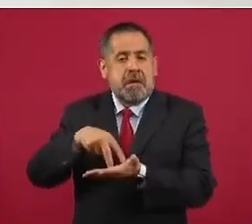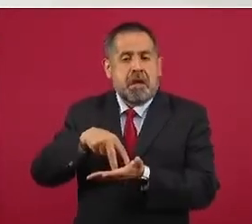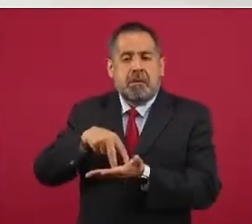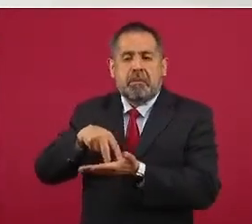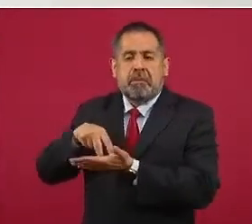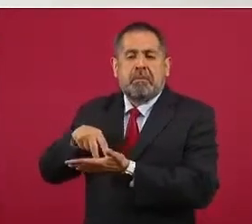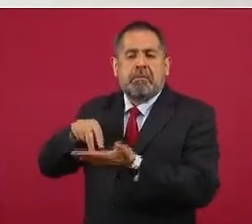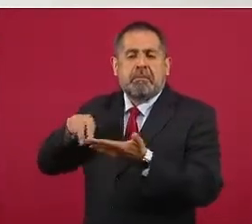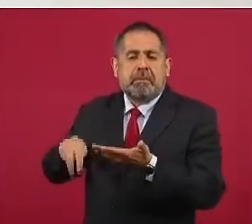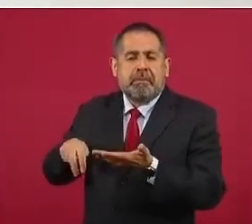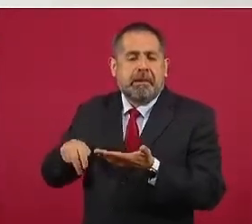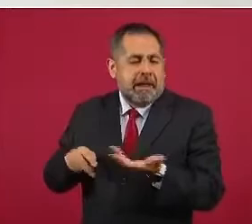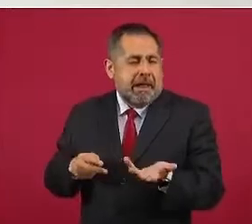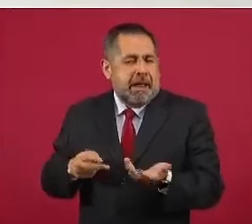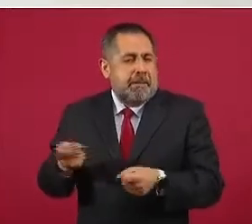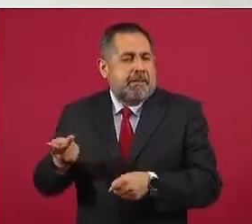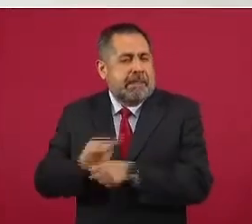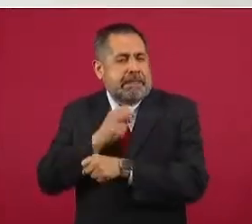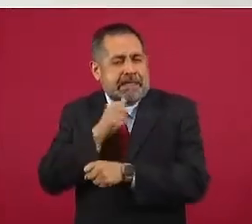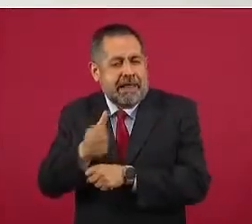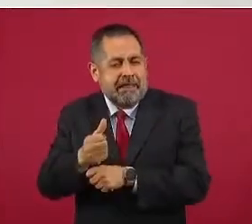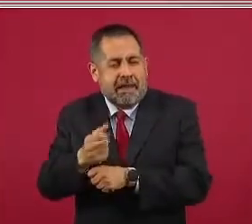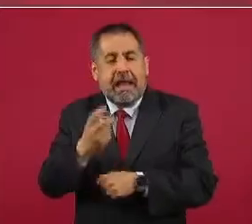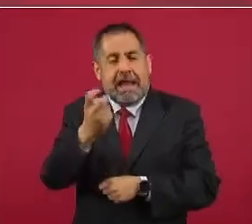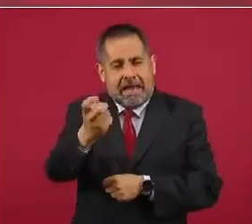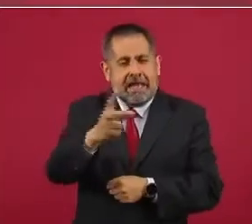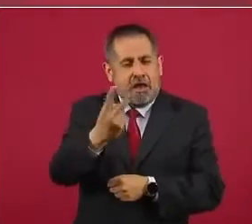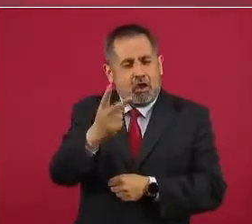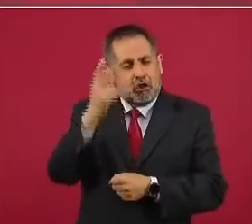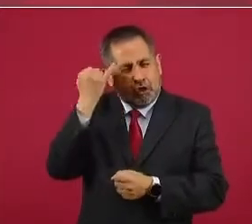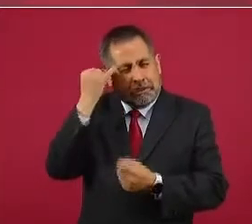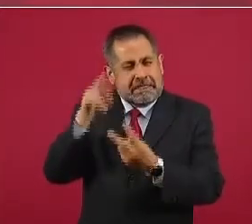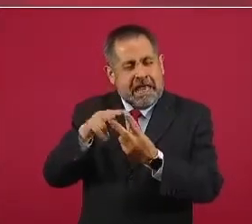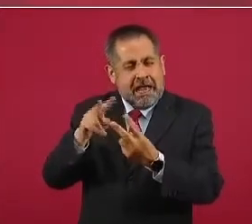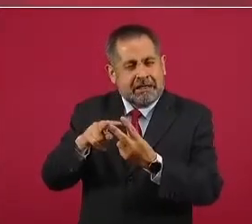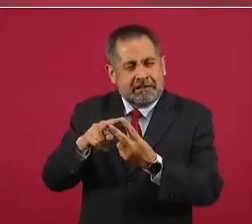Y también son las dos versiones.